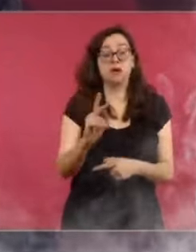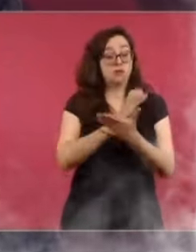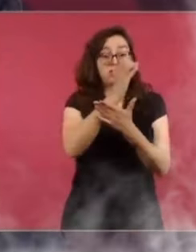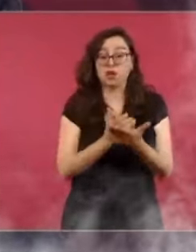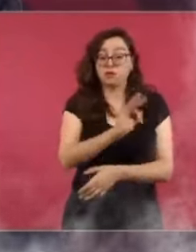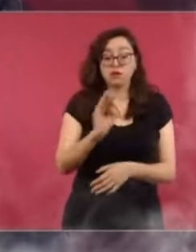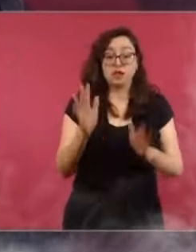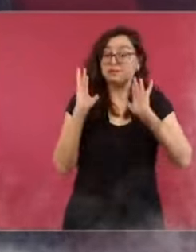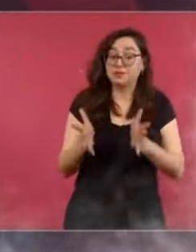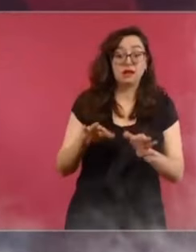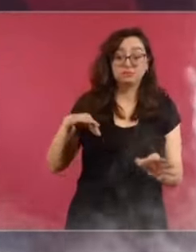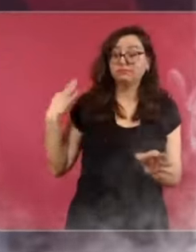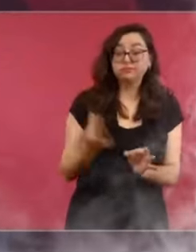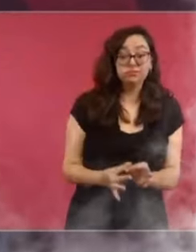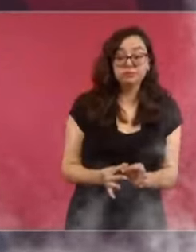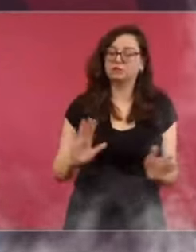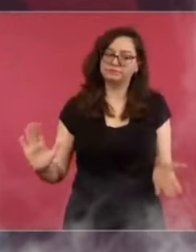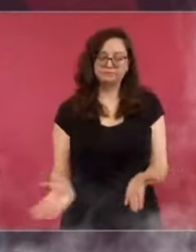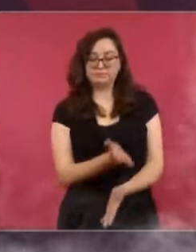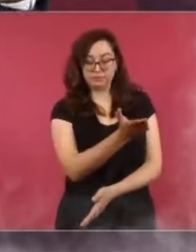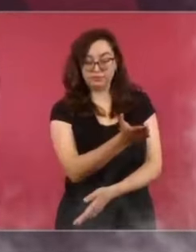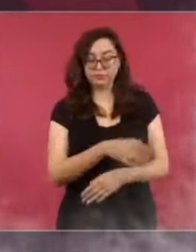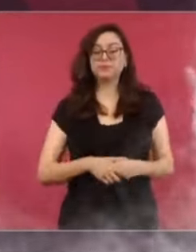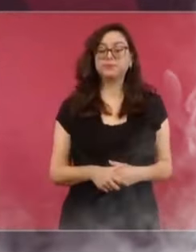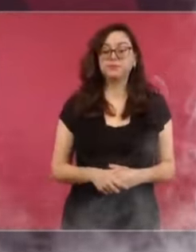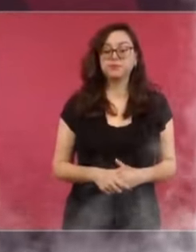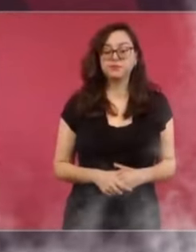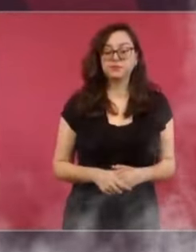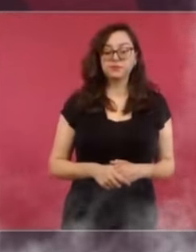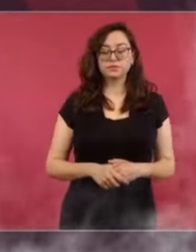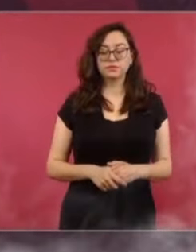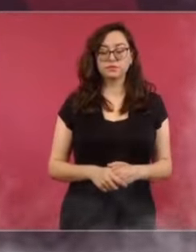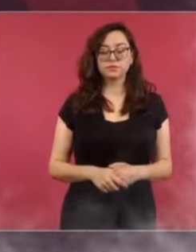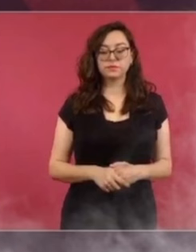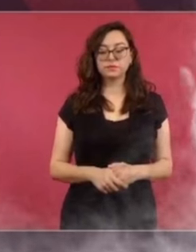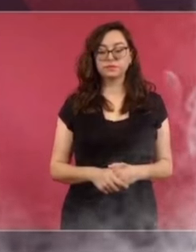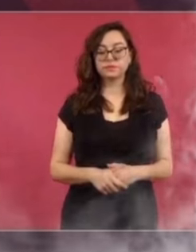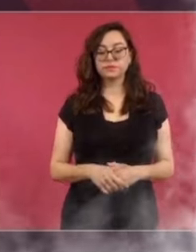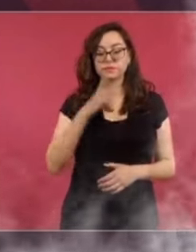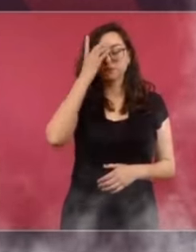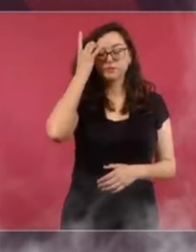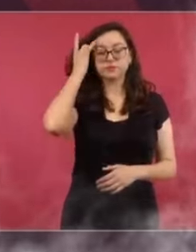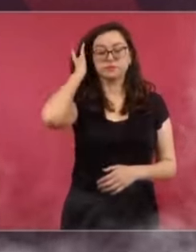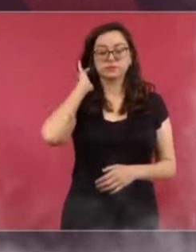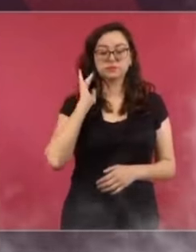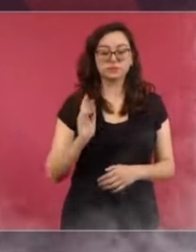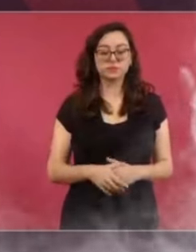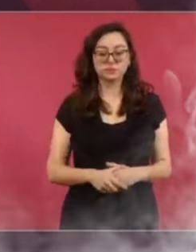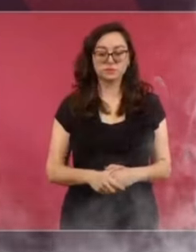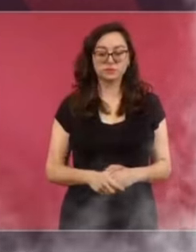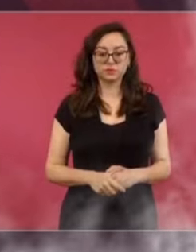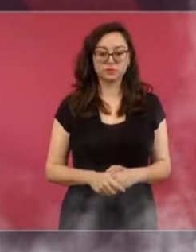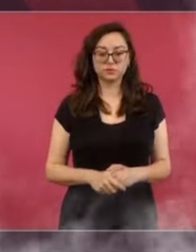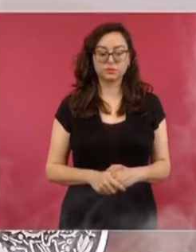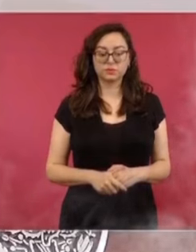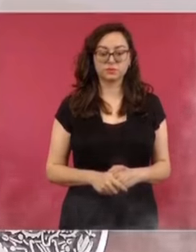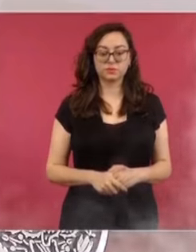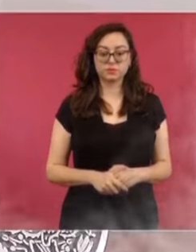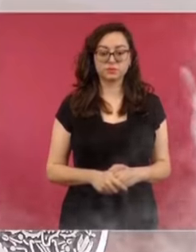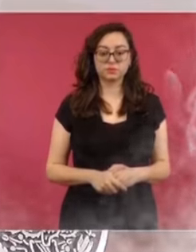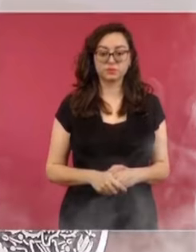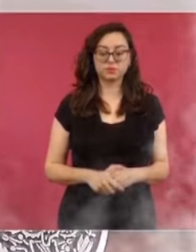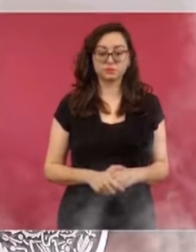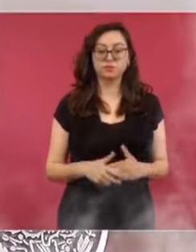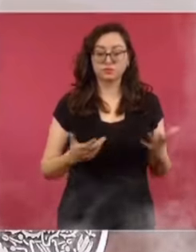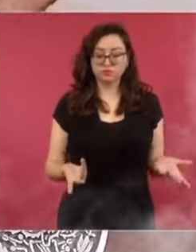y además actuando con seriedad, con responsabilidad, se le mandó a decir a la empresa,